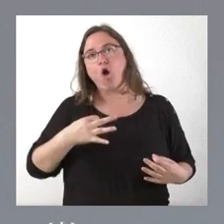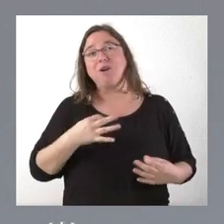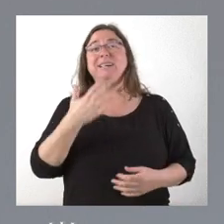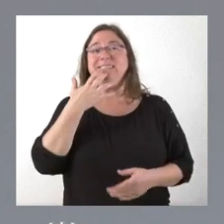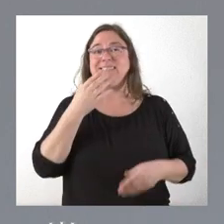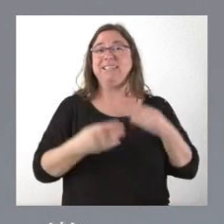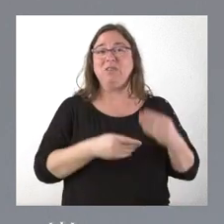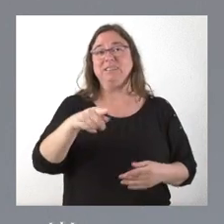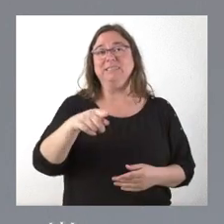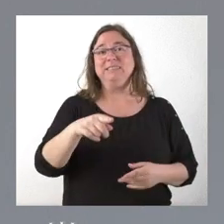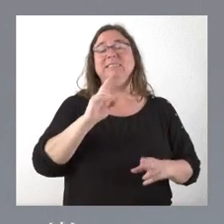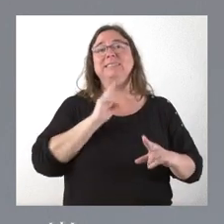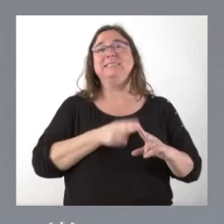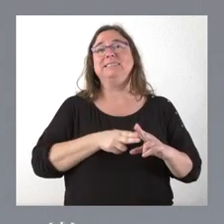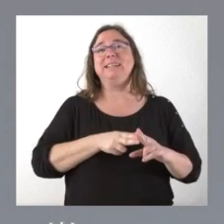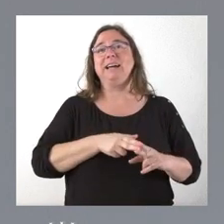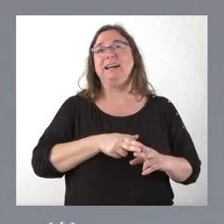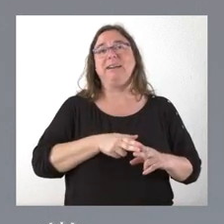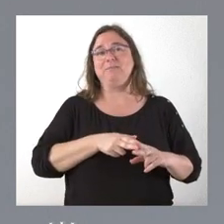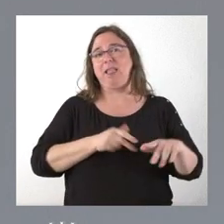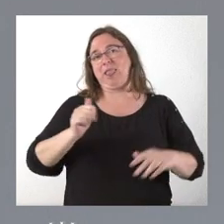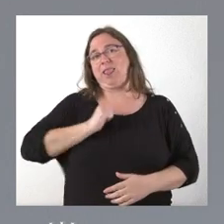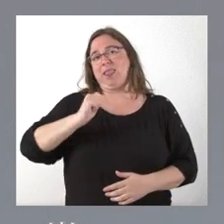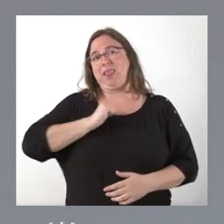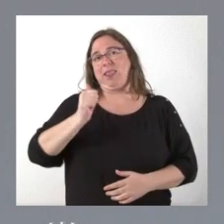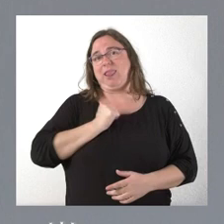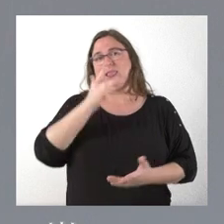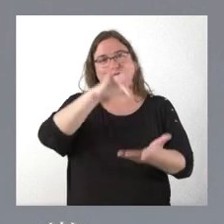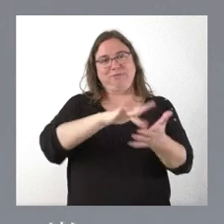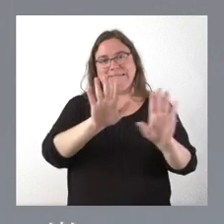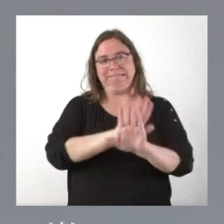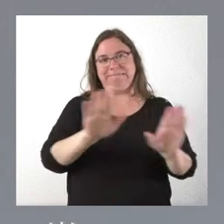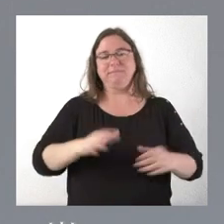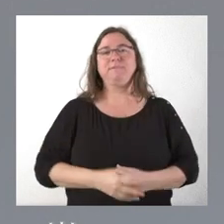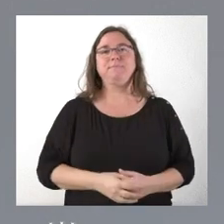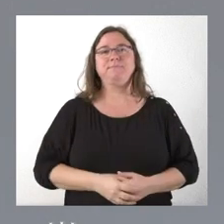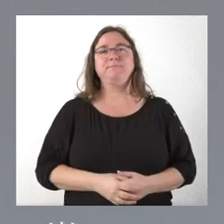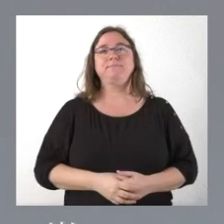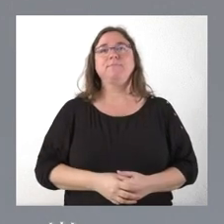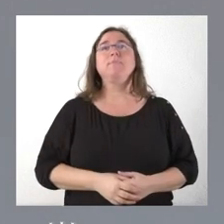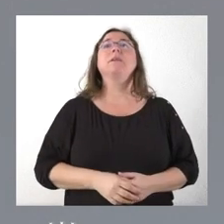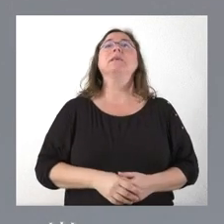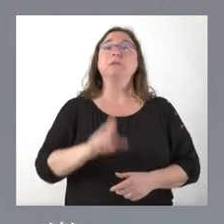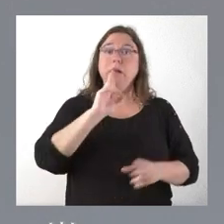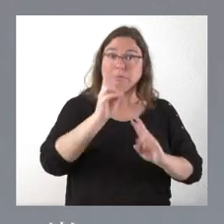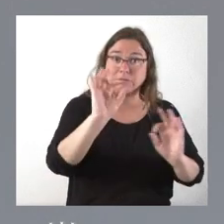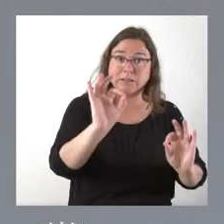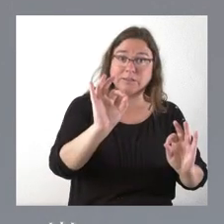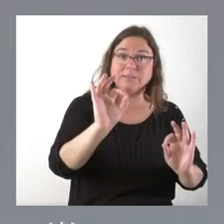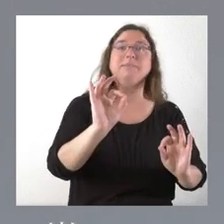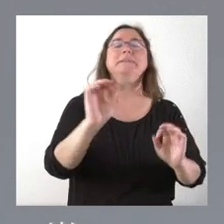una utilización y una instrumentalización en la que yo no voy a incurrir. Pregunto a usted, le he contestado a esto,